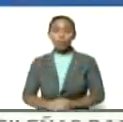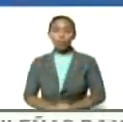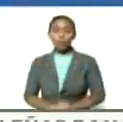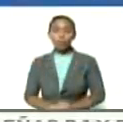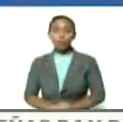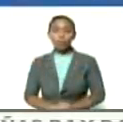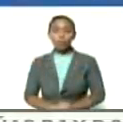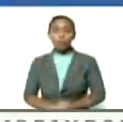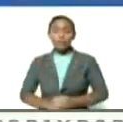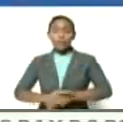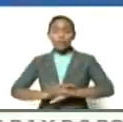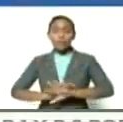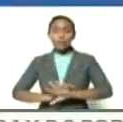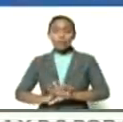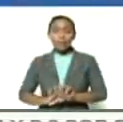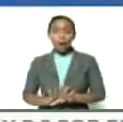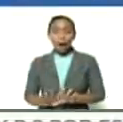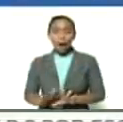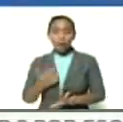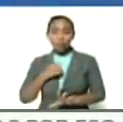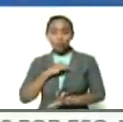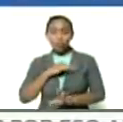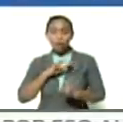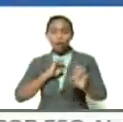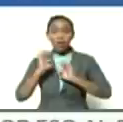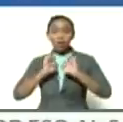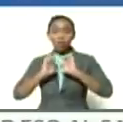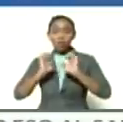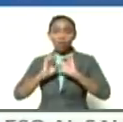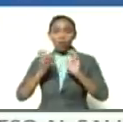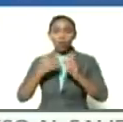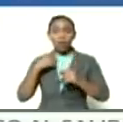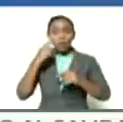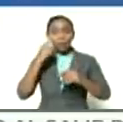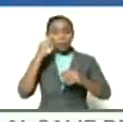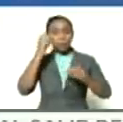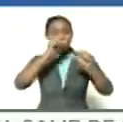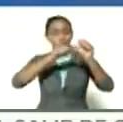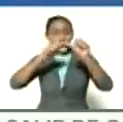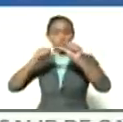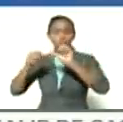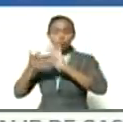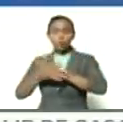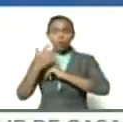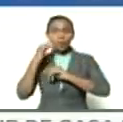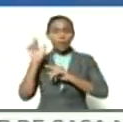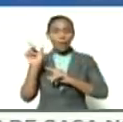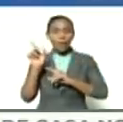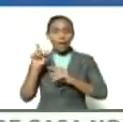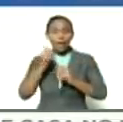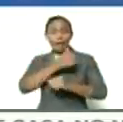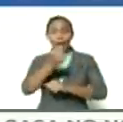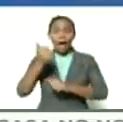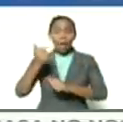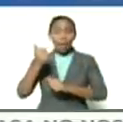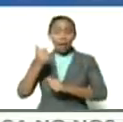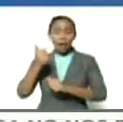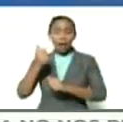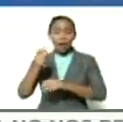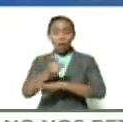estamos ya evaluando los candidatos o las candidatas en cada gobernación